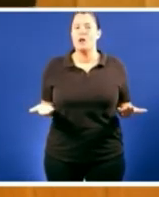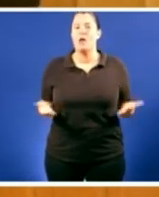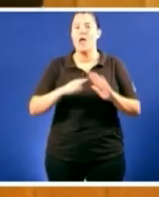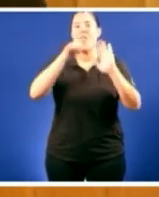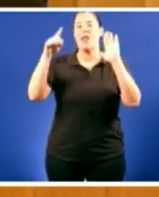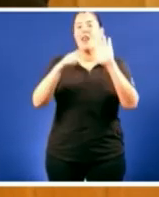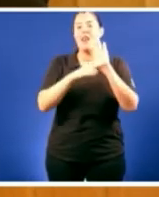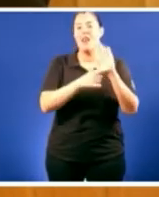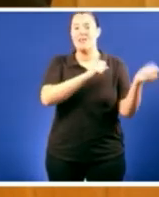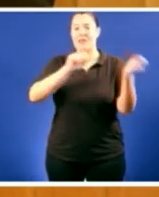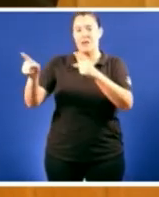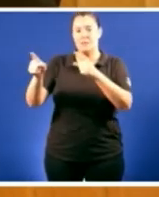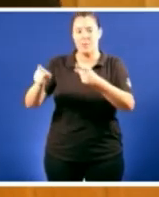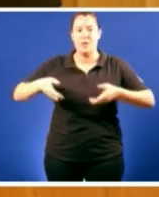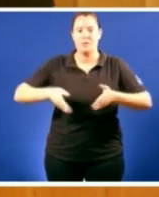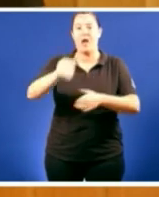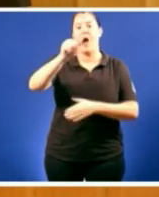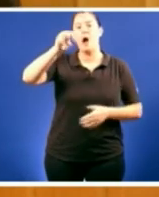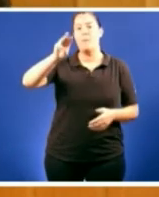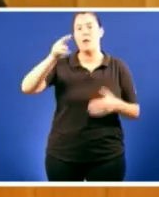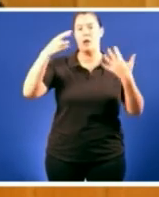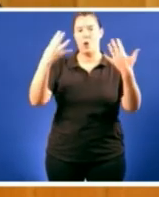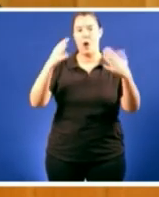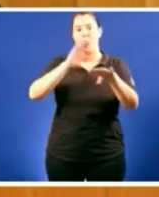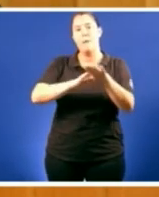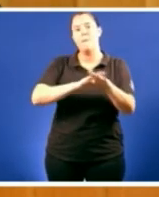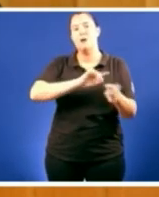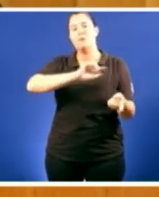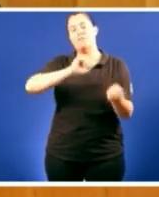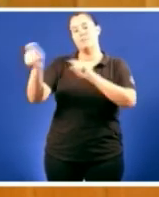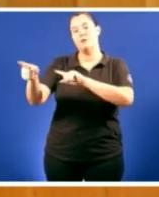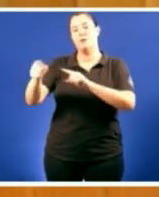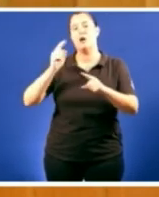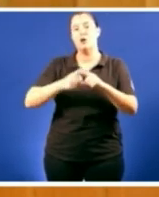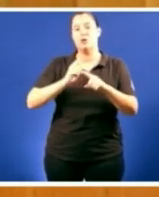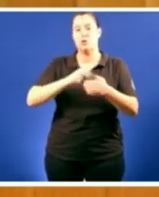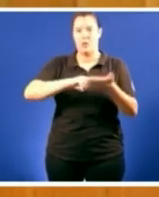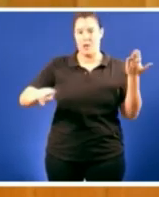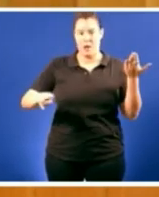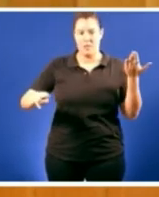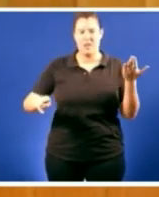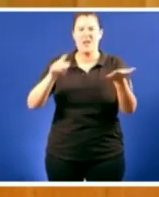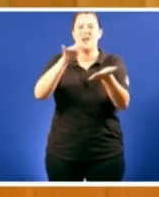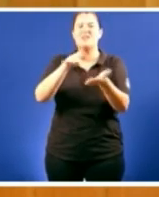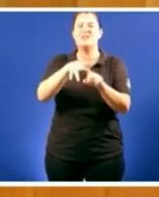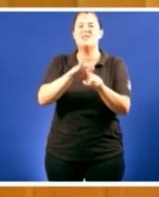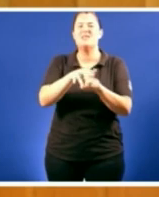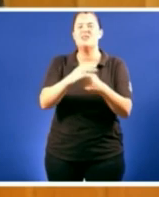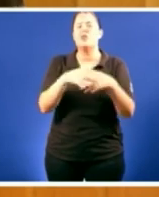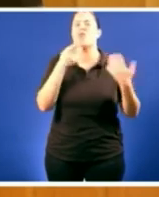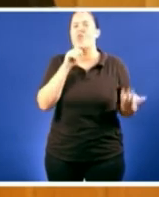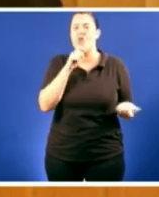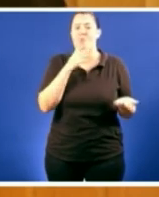da P9 a Xunta de Galiza o acontecido coa P9 é todo un exemplo do seu